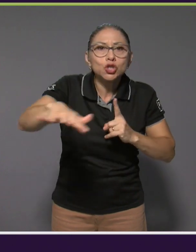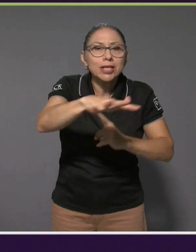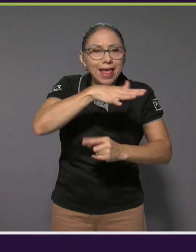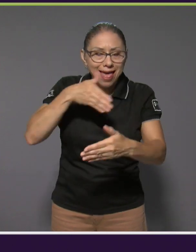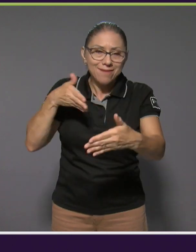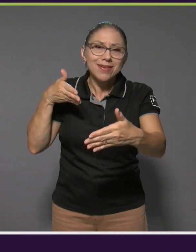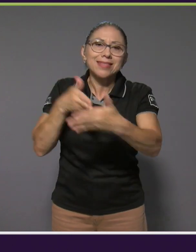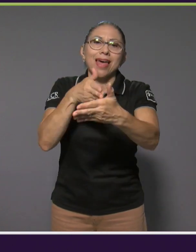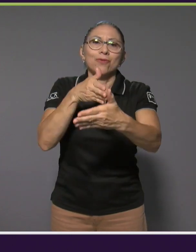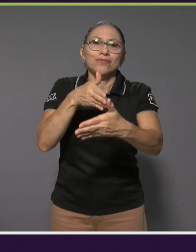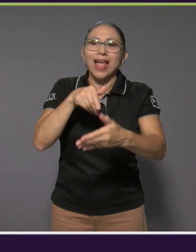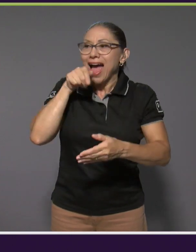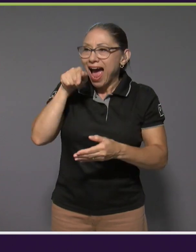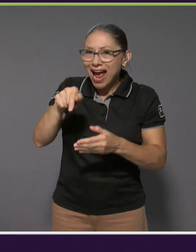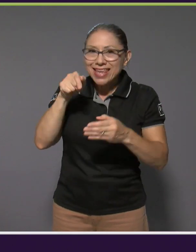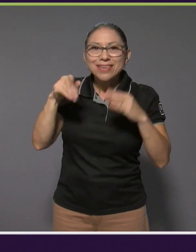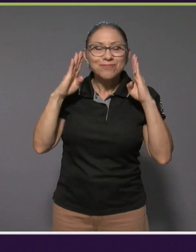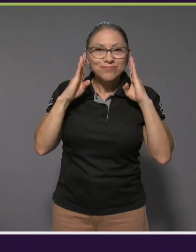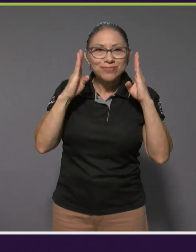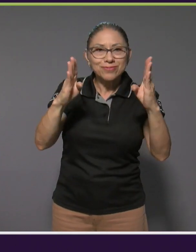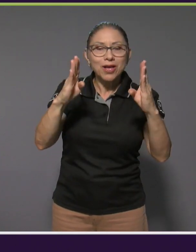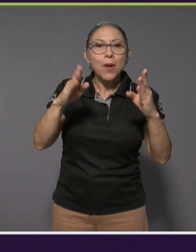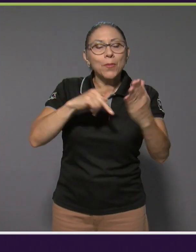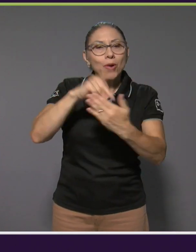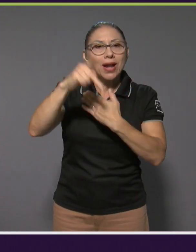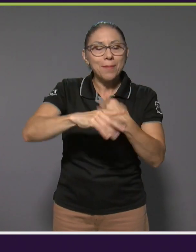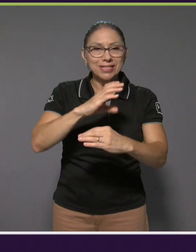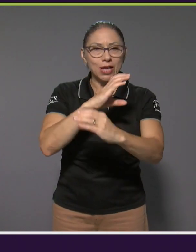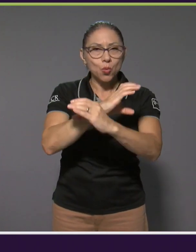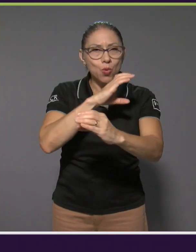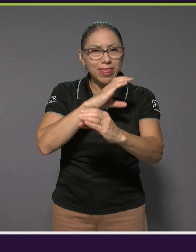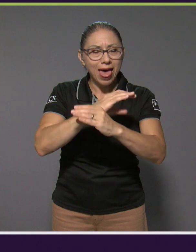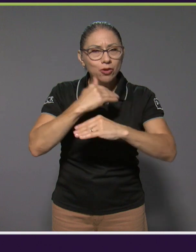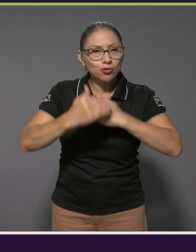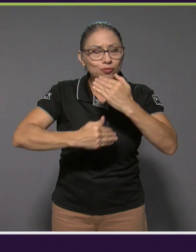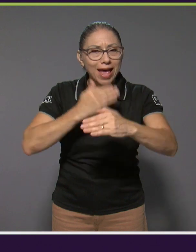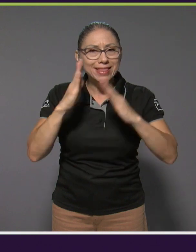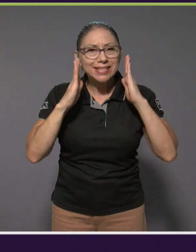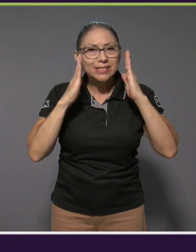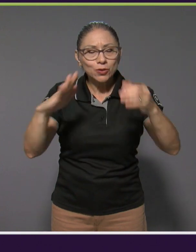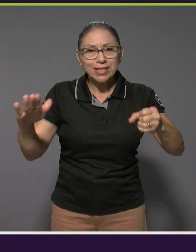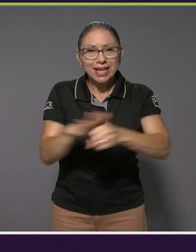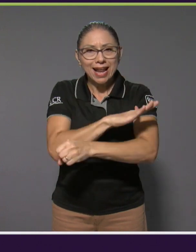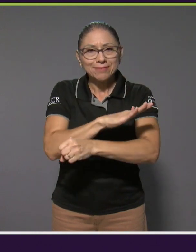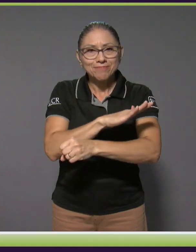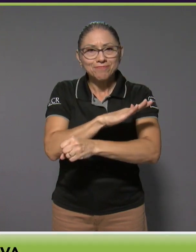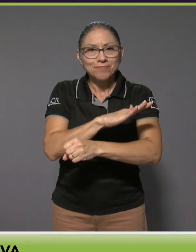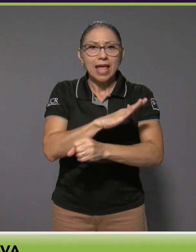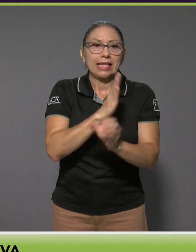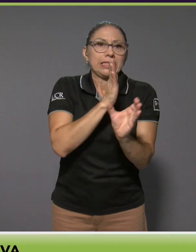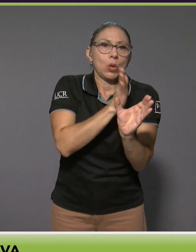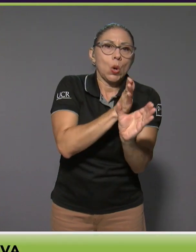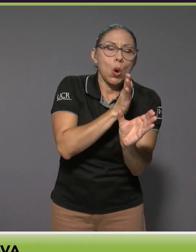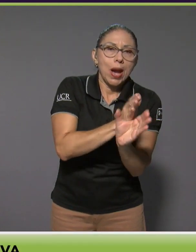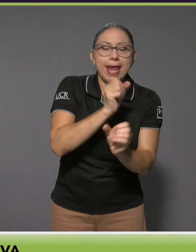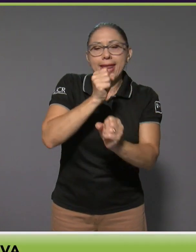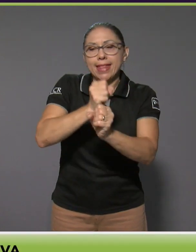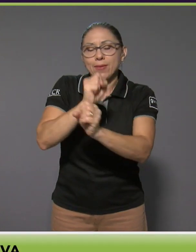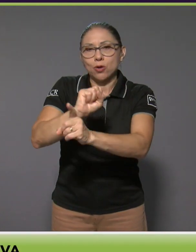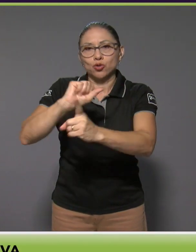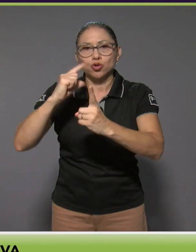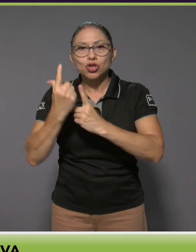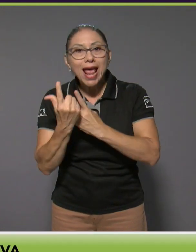donde entran los programas de cuidados paliativos con la atención integral, la atención de psicología, de trabajo social,